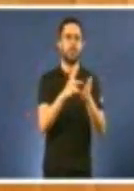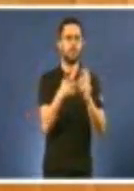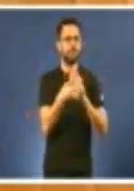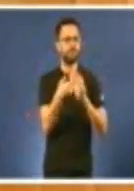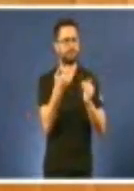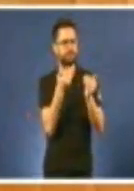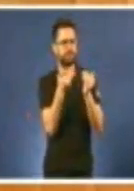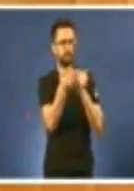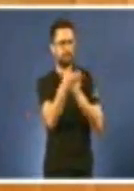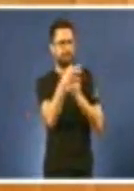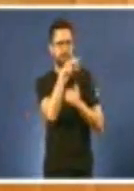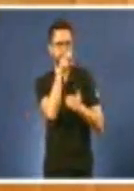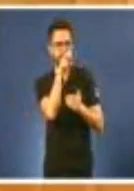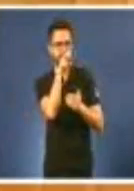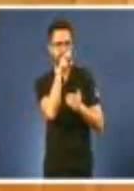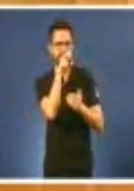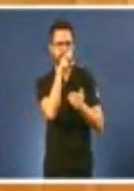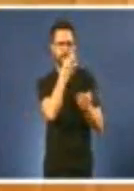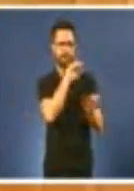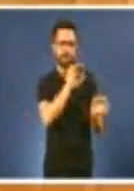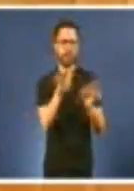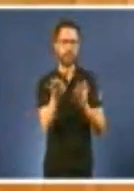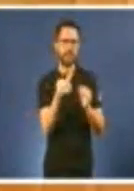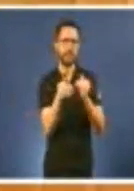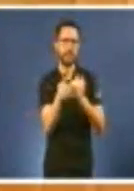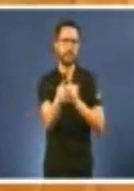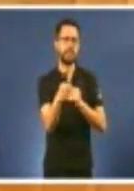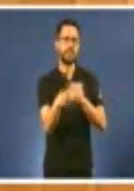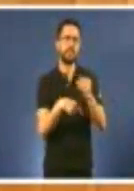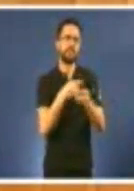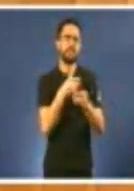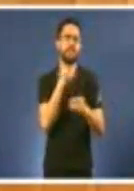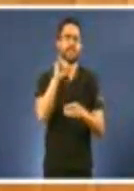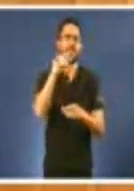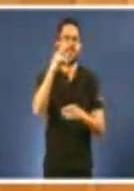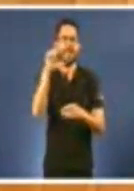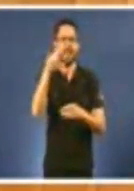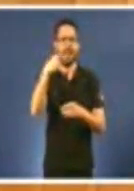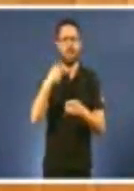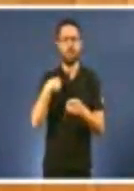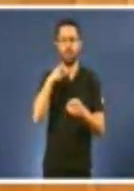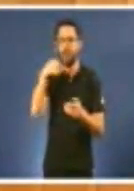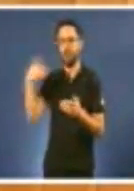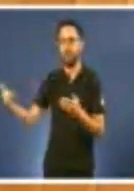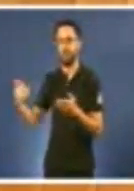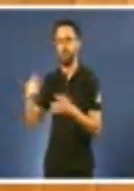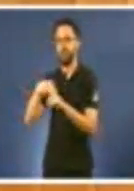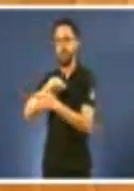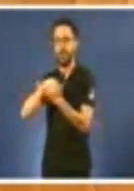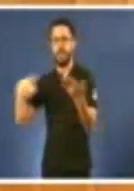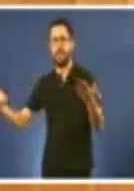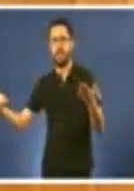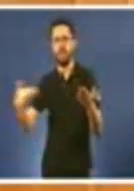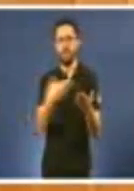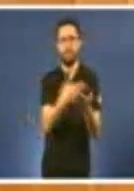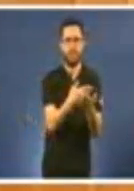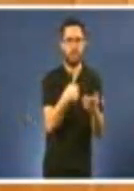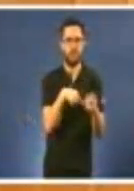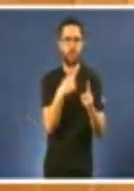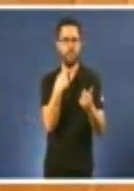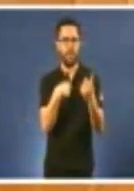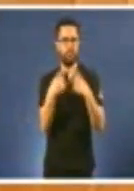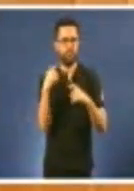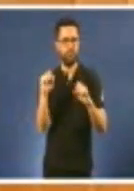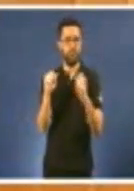polo IDEGA, a petición da propia xunta, decir que non son datos que podan cuestionarse,